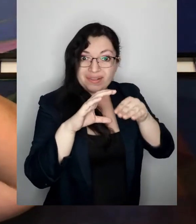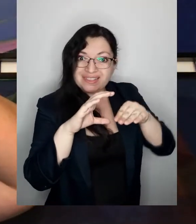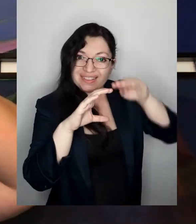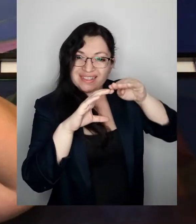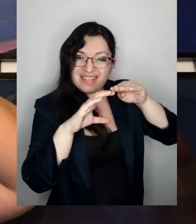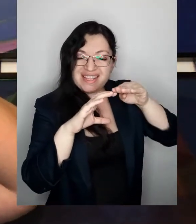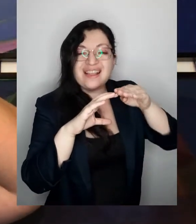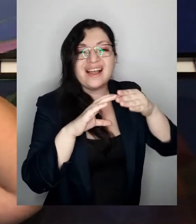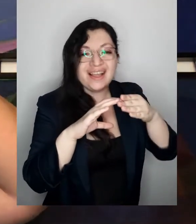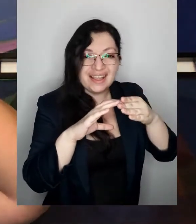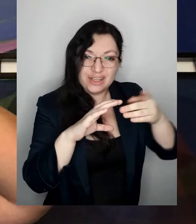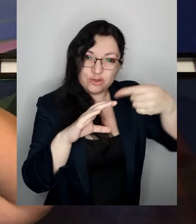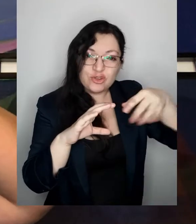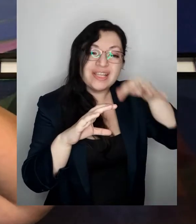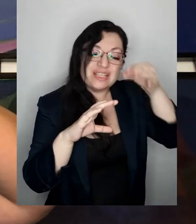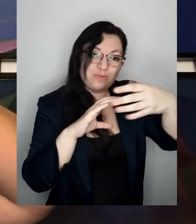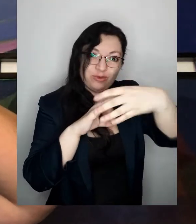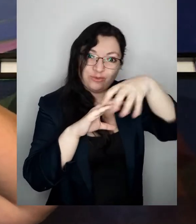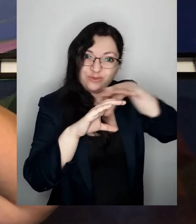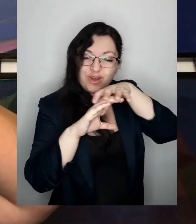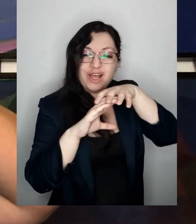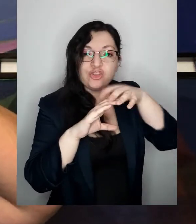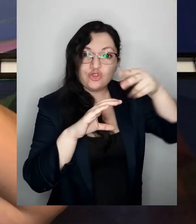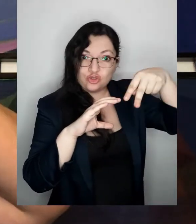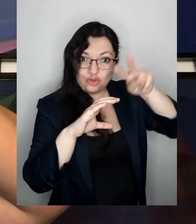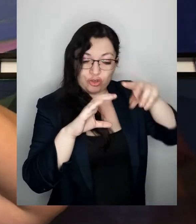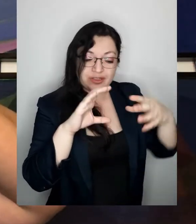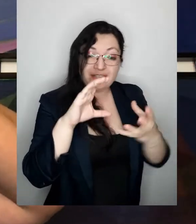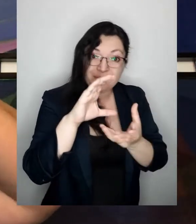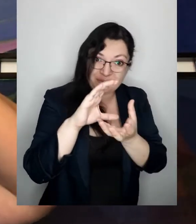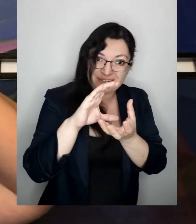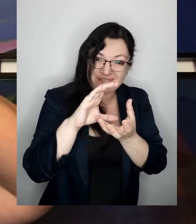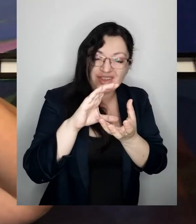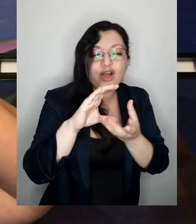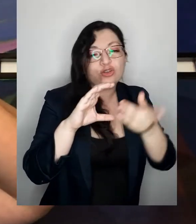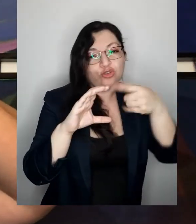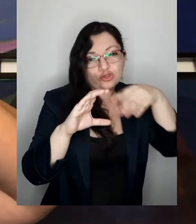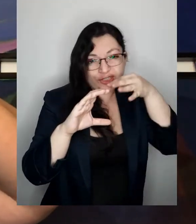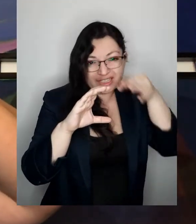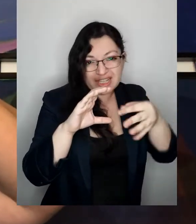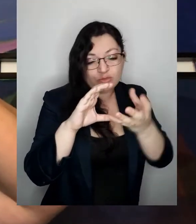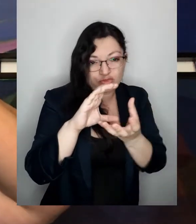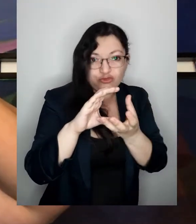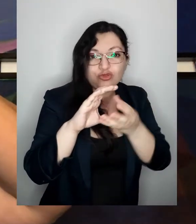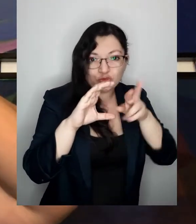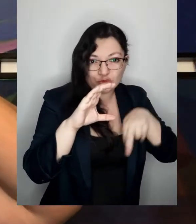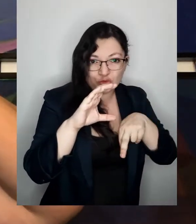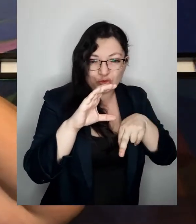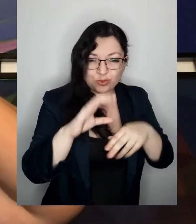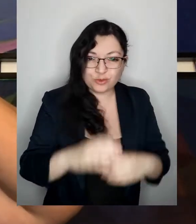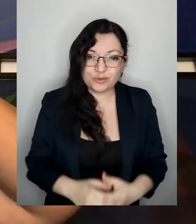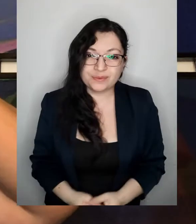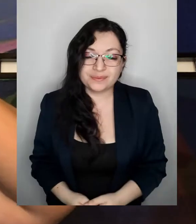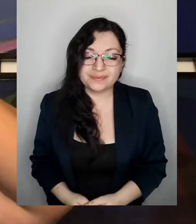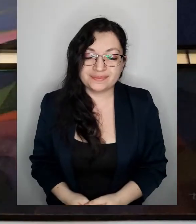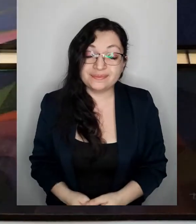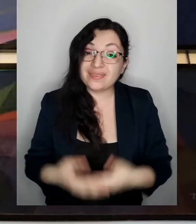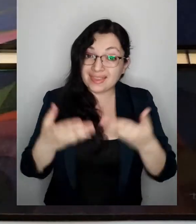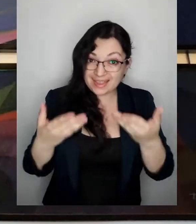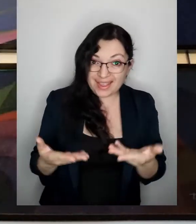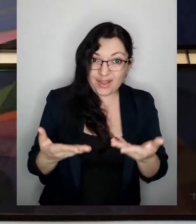la parte de arriba es lo que se llama el hemisferio norte y la parte de abajo es lo que se llama el hemisferio sur